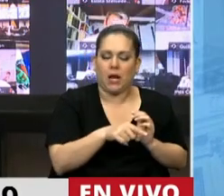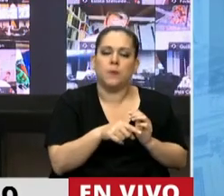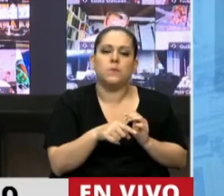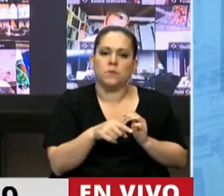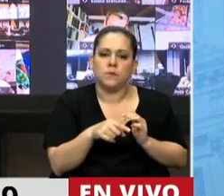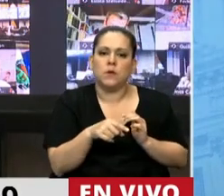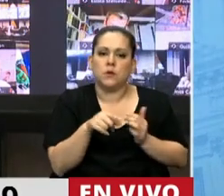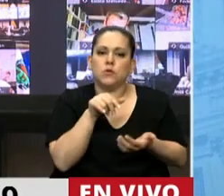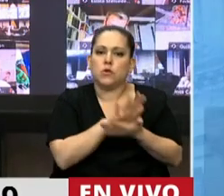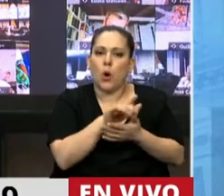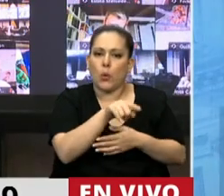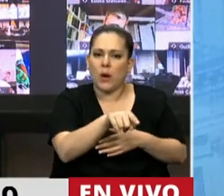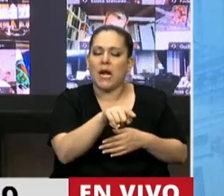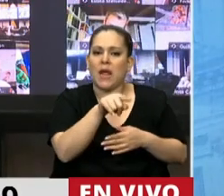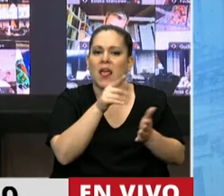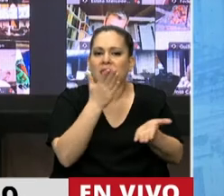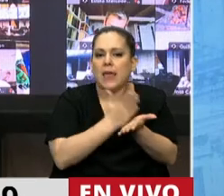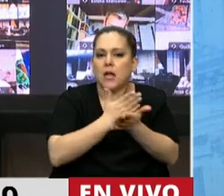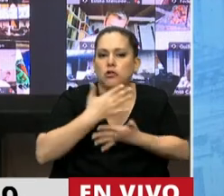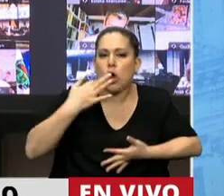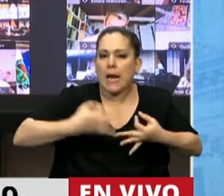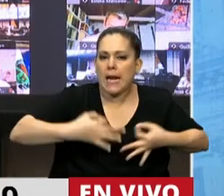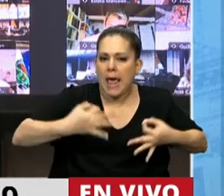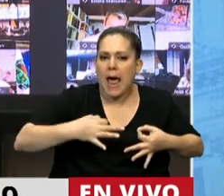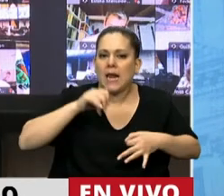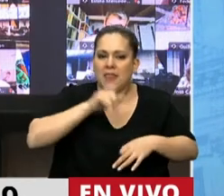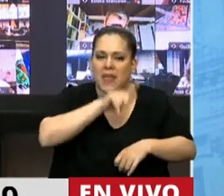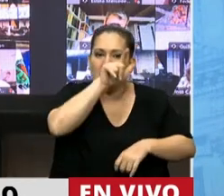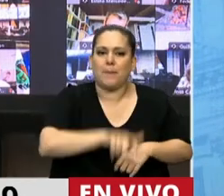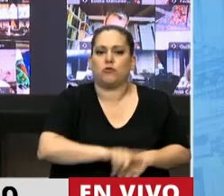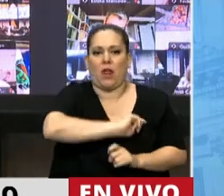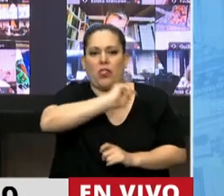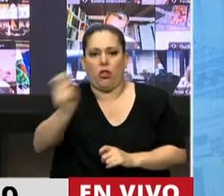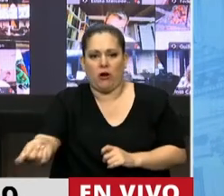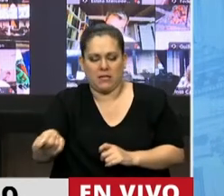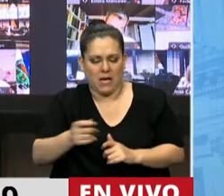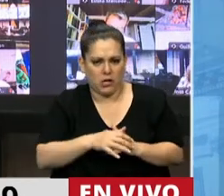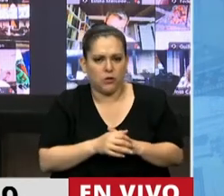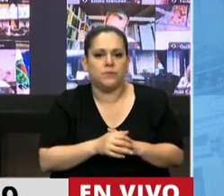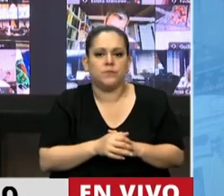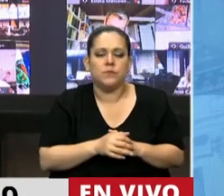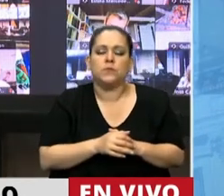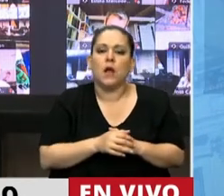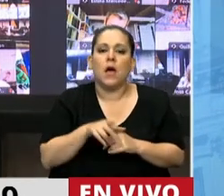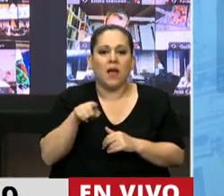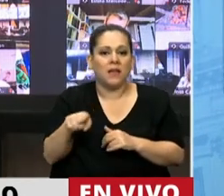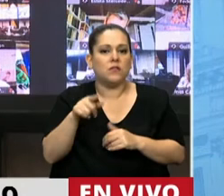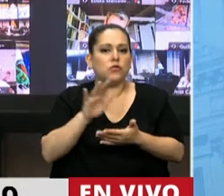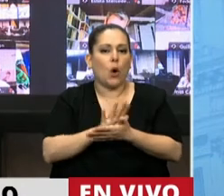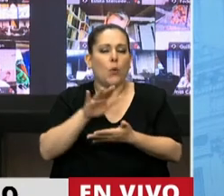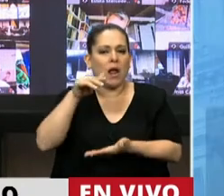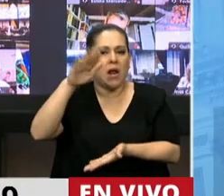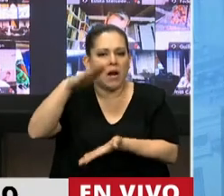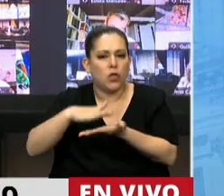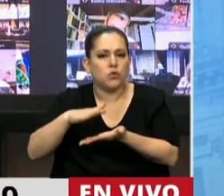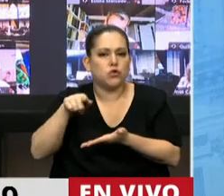referencia en la parte de los derechos reales constituidos por el donatario. Y hace referencia en cuanto a la acción de reducción,